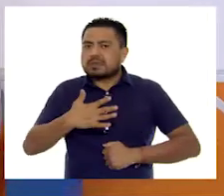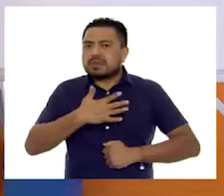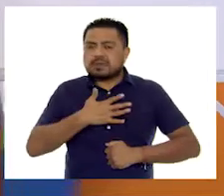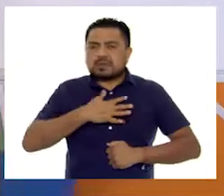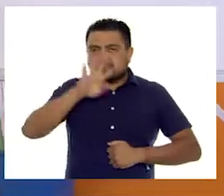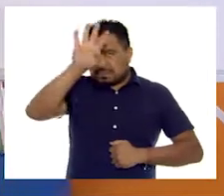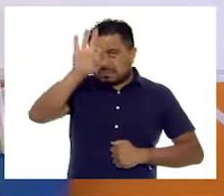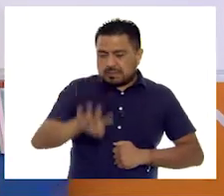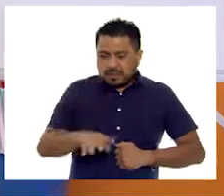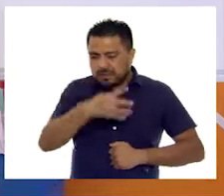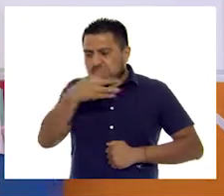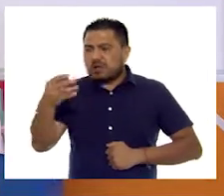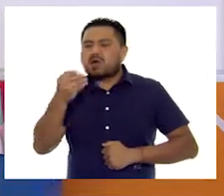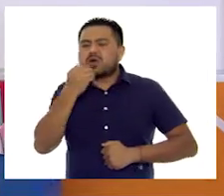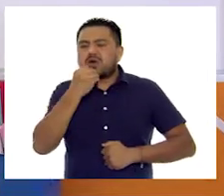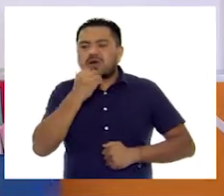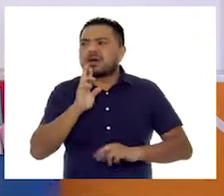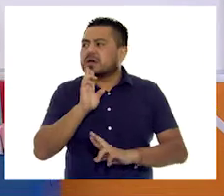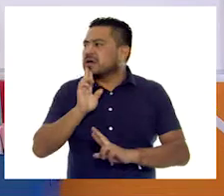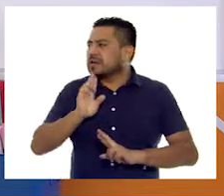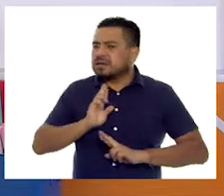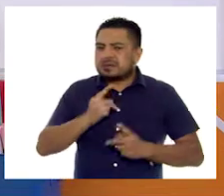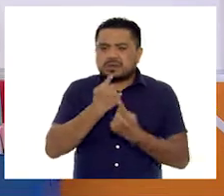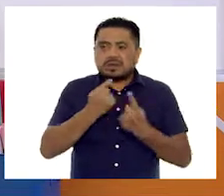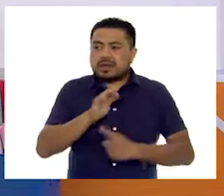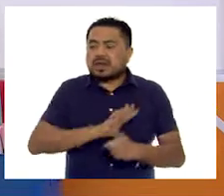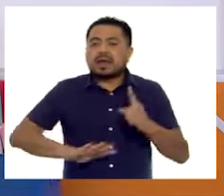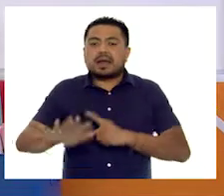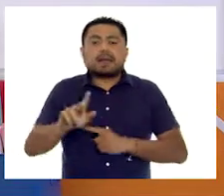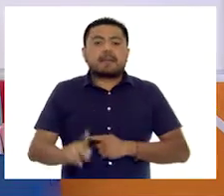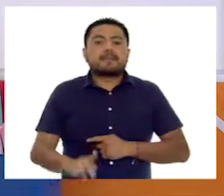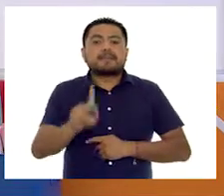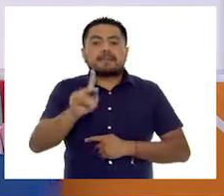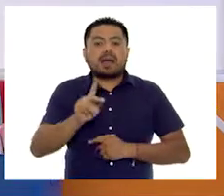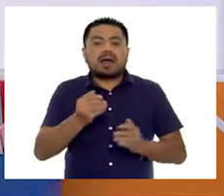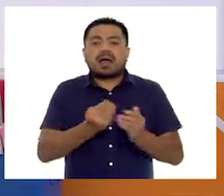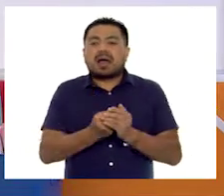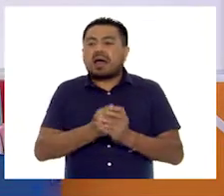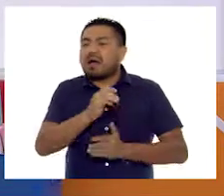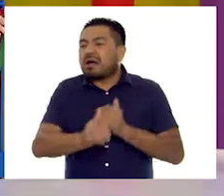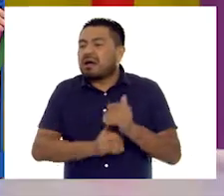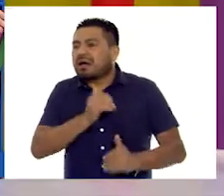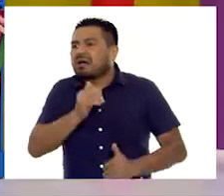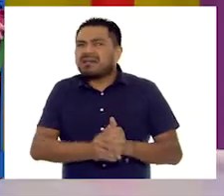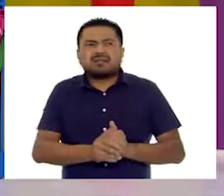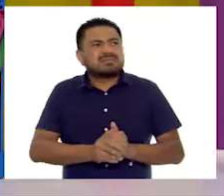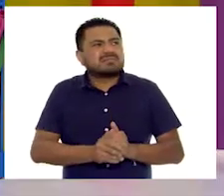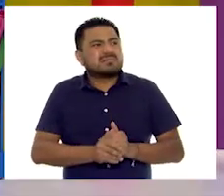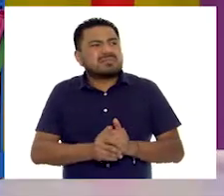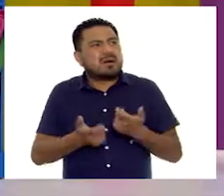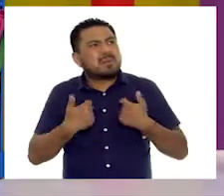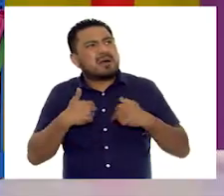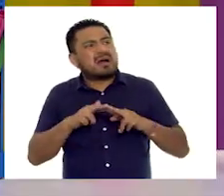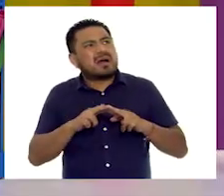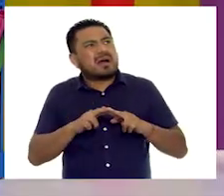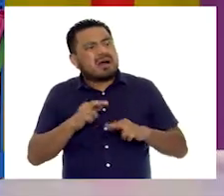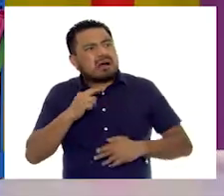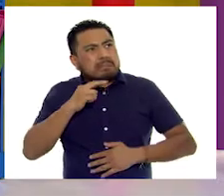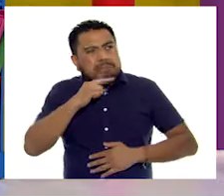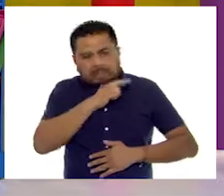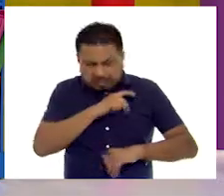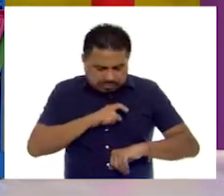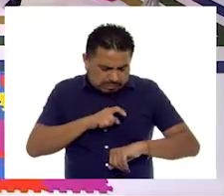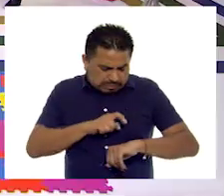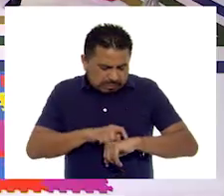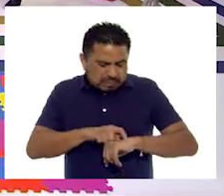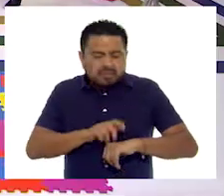tabla con los alimentos y las respuestas de nuestras niñas y niños. Pero la clase ya se terminó, Mariana. Ay, maestra, se fue muy rápido. Sí.